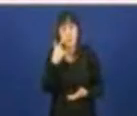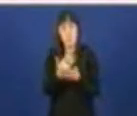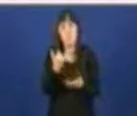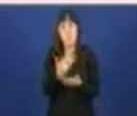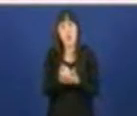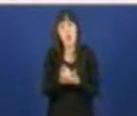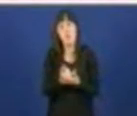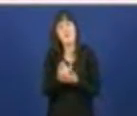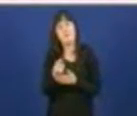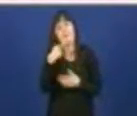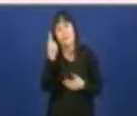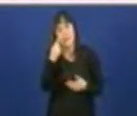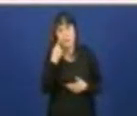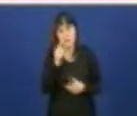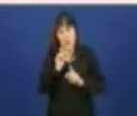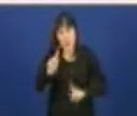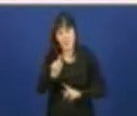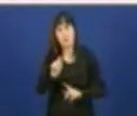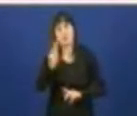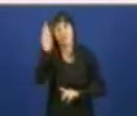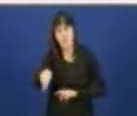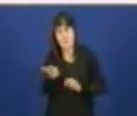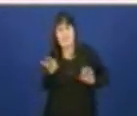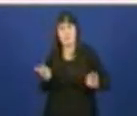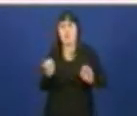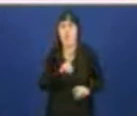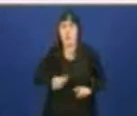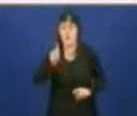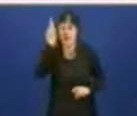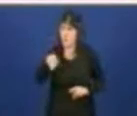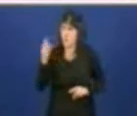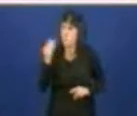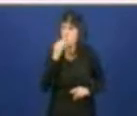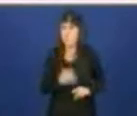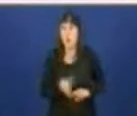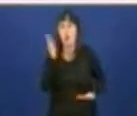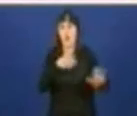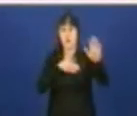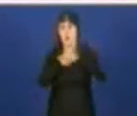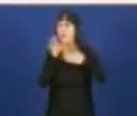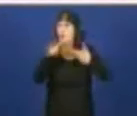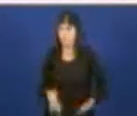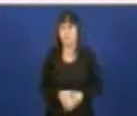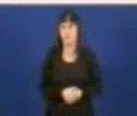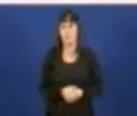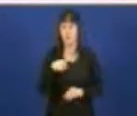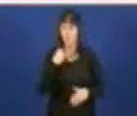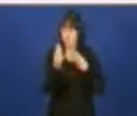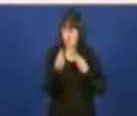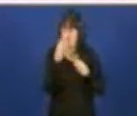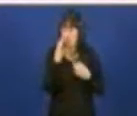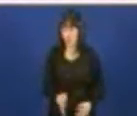todo como decía antes na no cancro. E temos os mellores accesos neste momento. E creo sinceramente